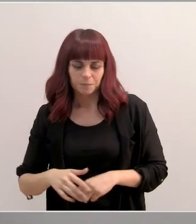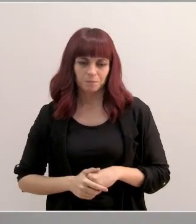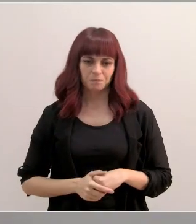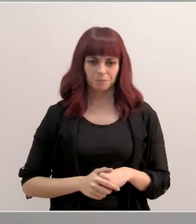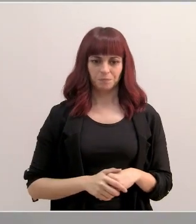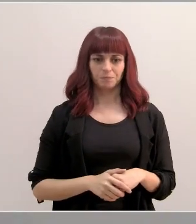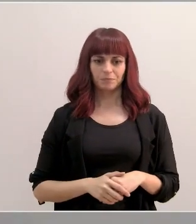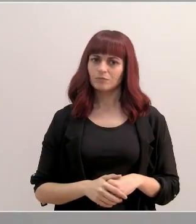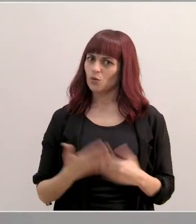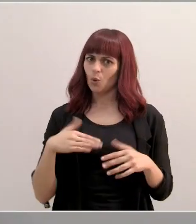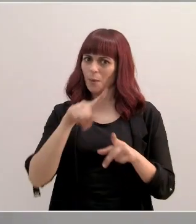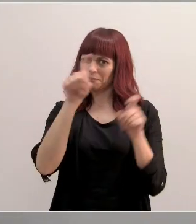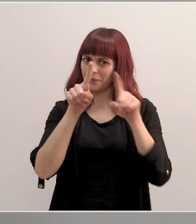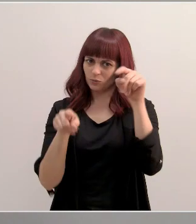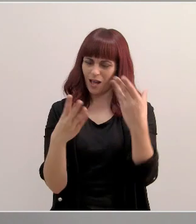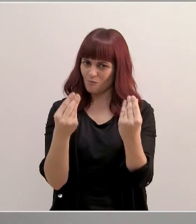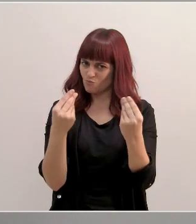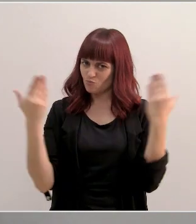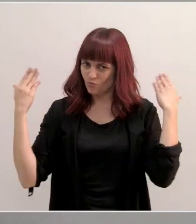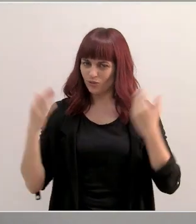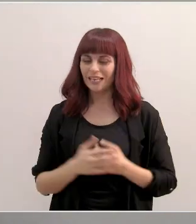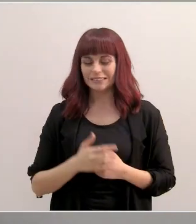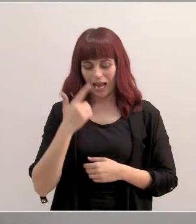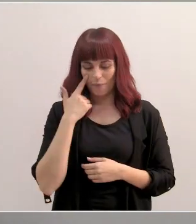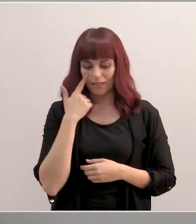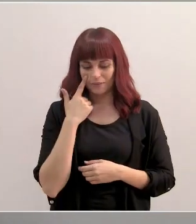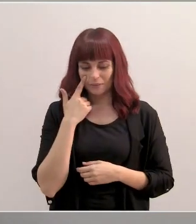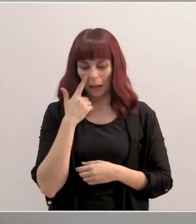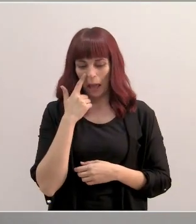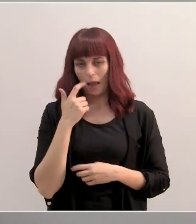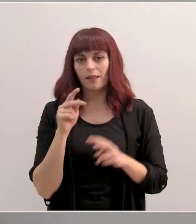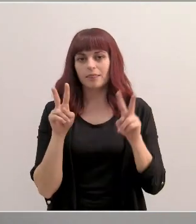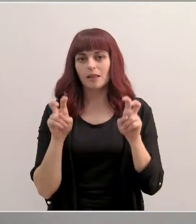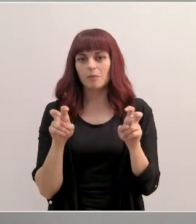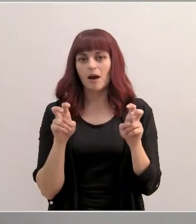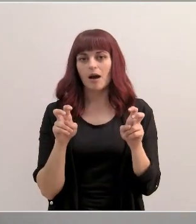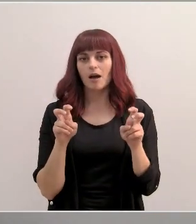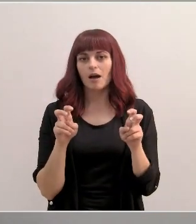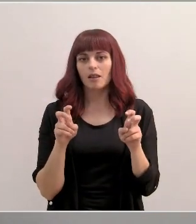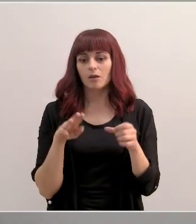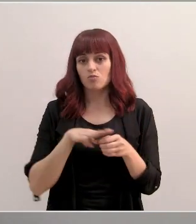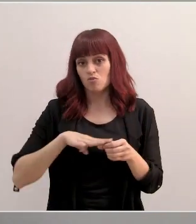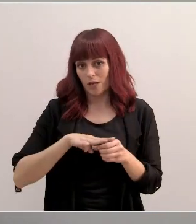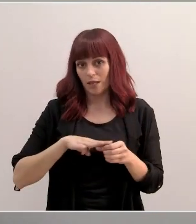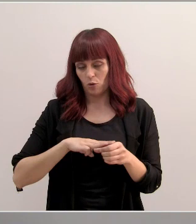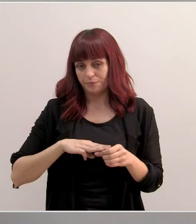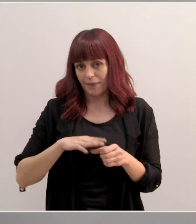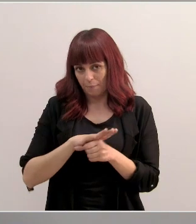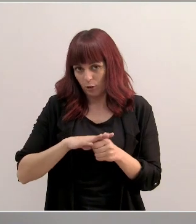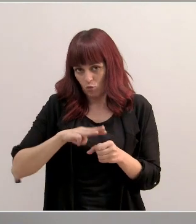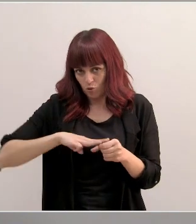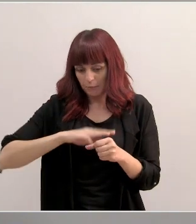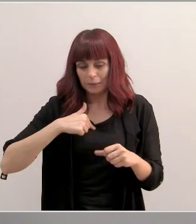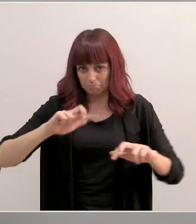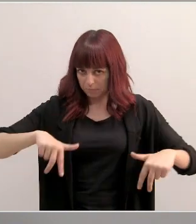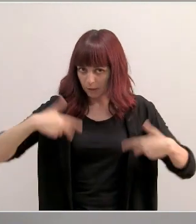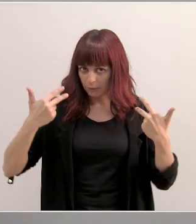sido muchas preguntas, han sido muy seguidas. Vamos a ver, a las cuestiones municipales, de ámbito municipal, me van